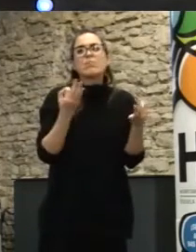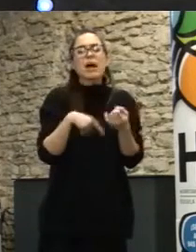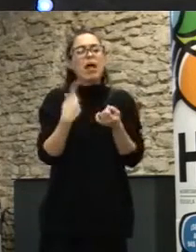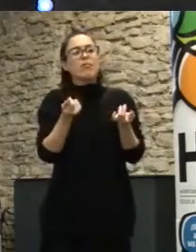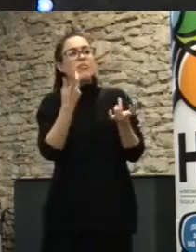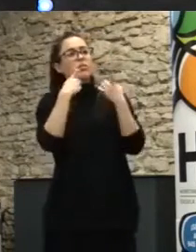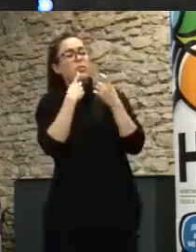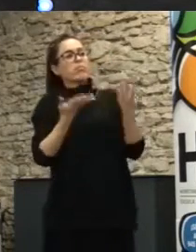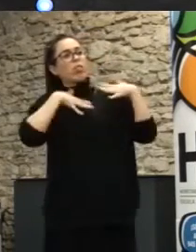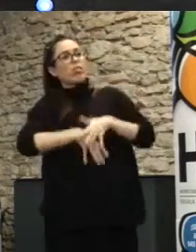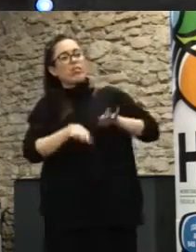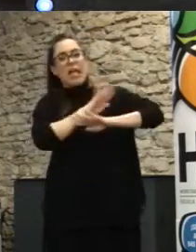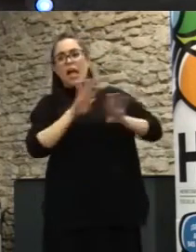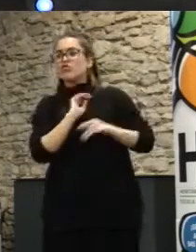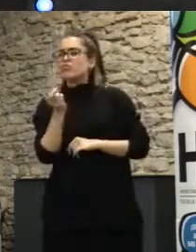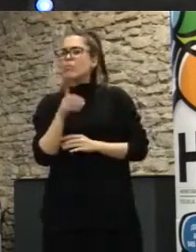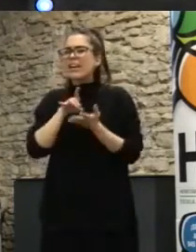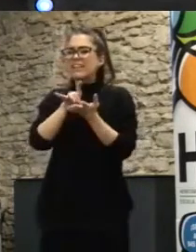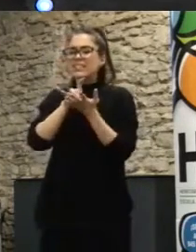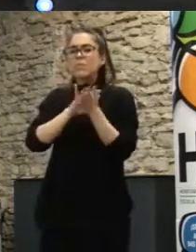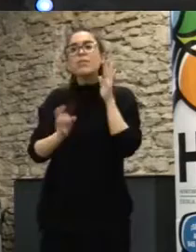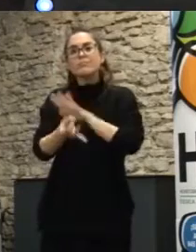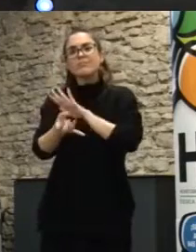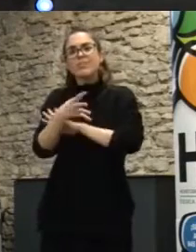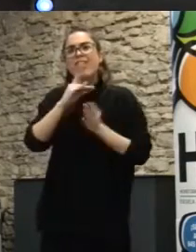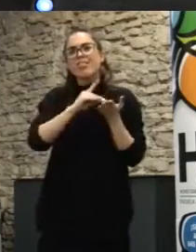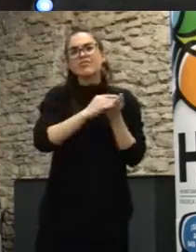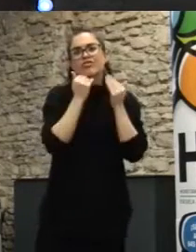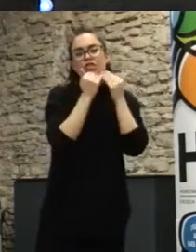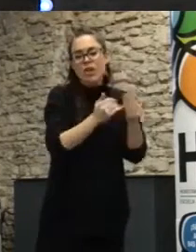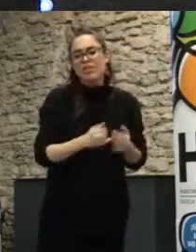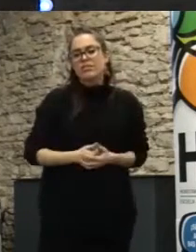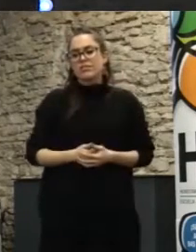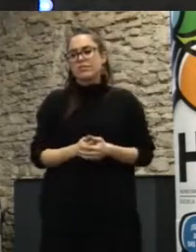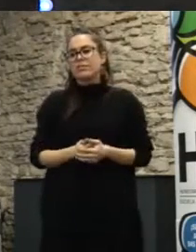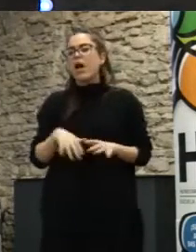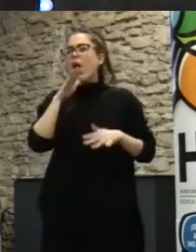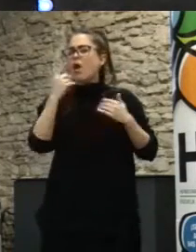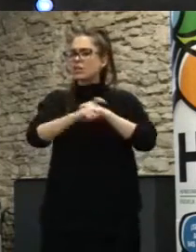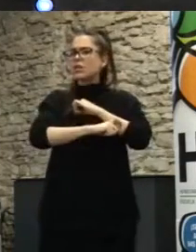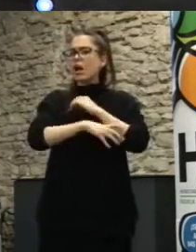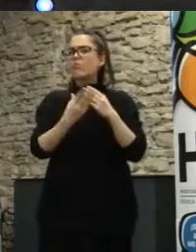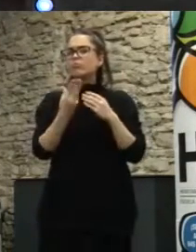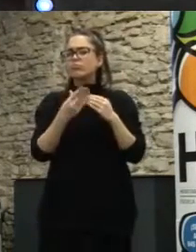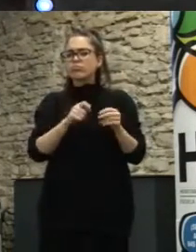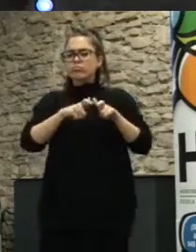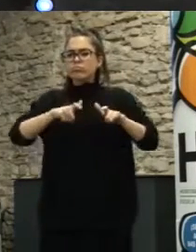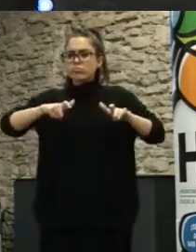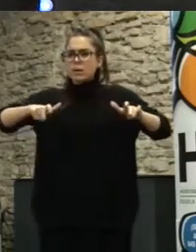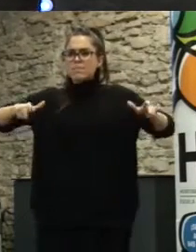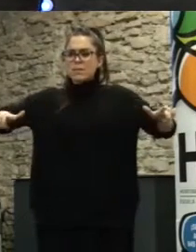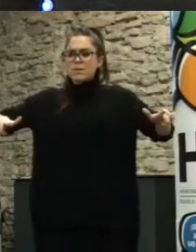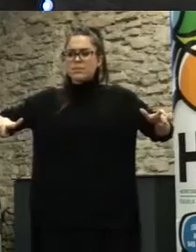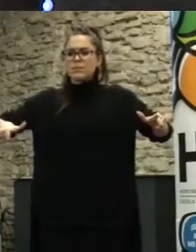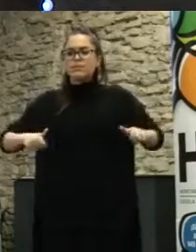utilidad pública a esos datos cada vez hay más estrategias en este sentido pero yo creo desde luego queda un